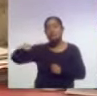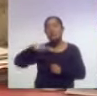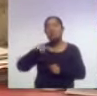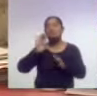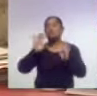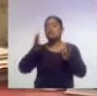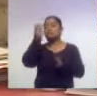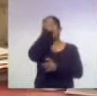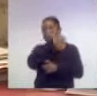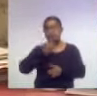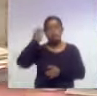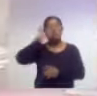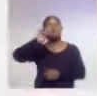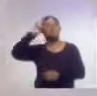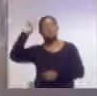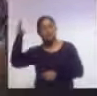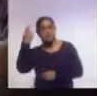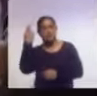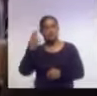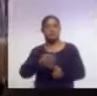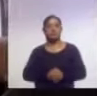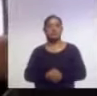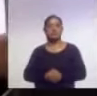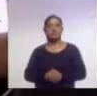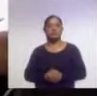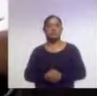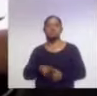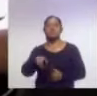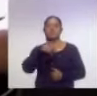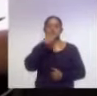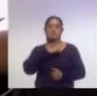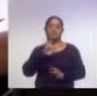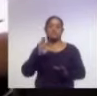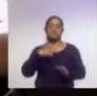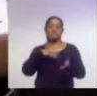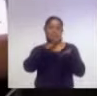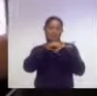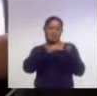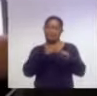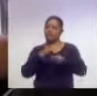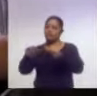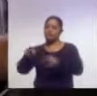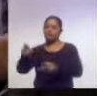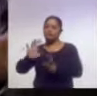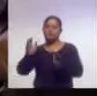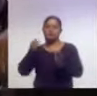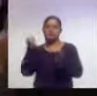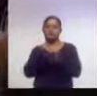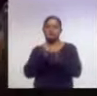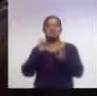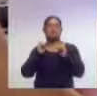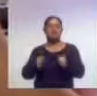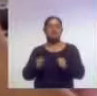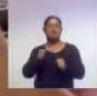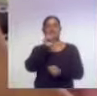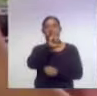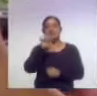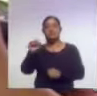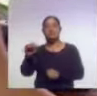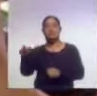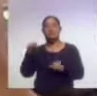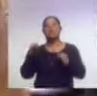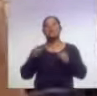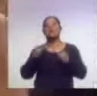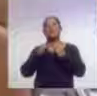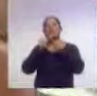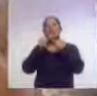exámenes en las universidades. Comentó que con este documento los estudiantes acreditan que realizaron su servicio social en una institución con